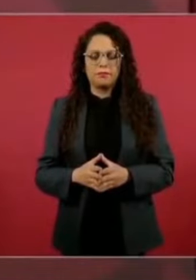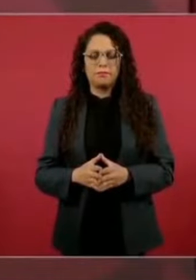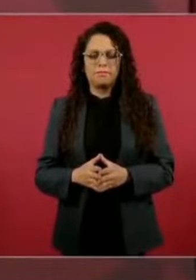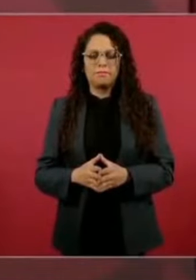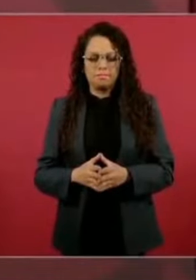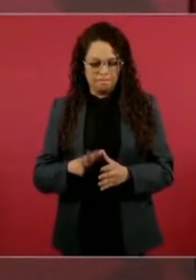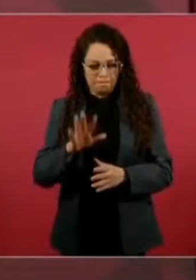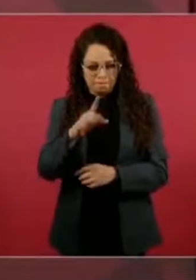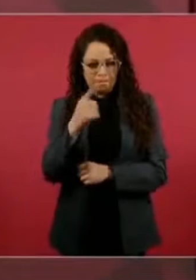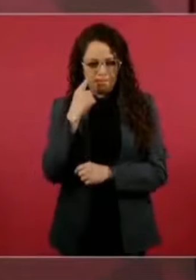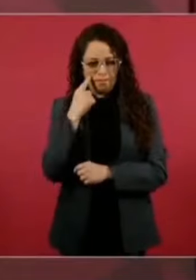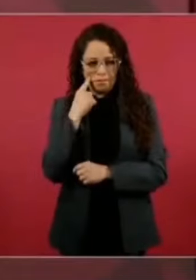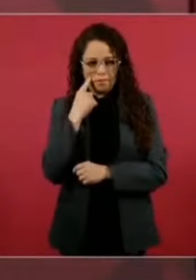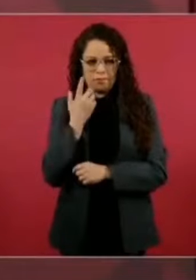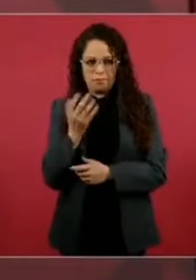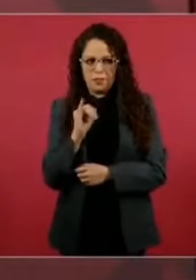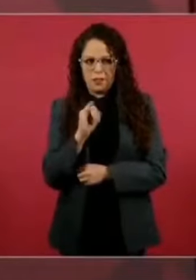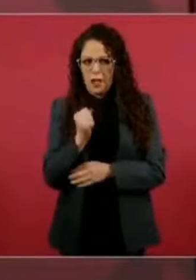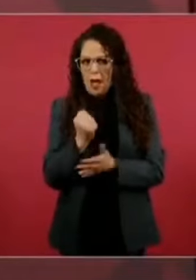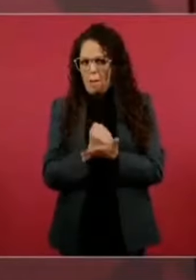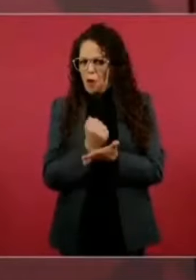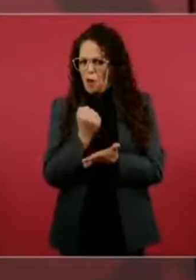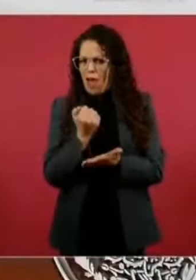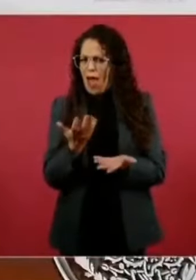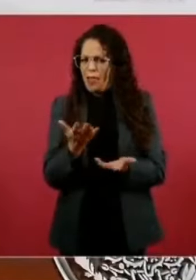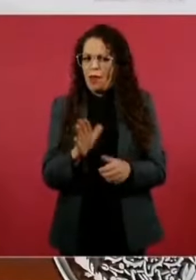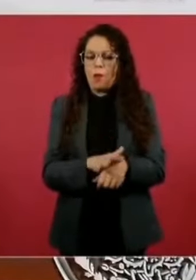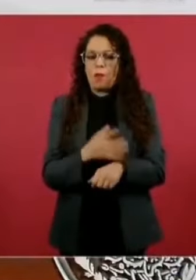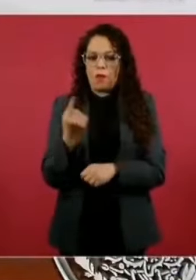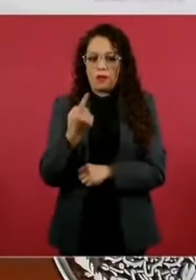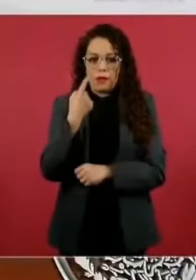las elecciones de dos vueltas?